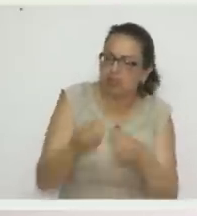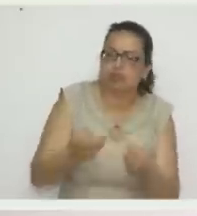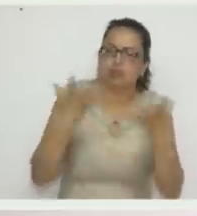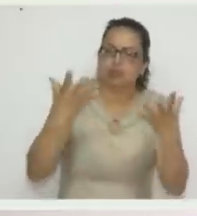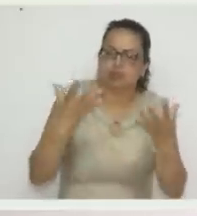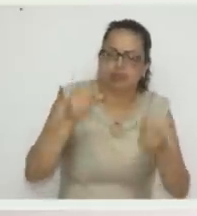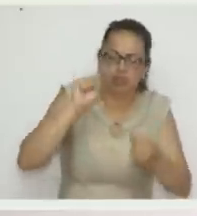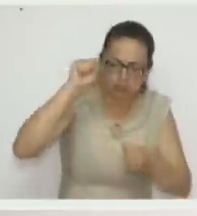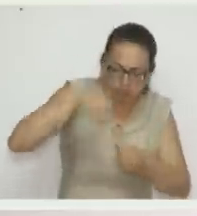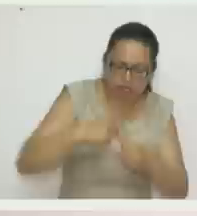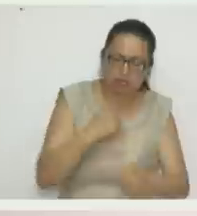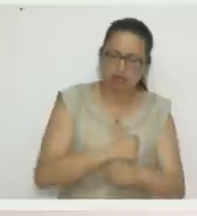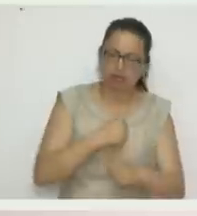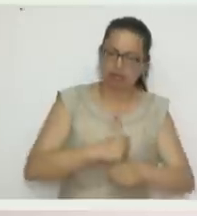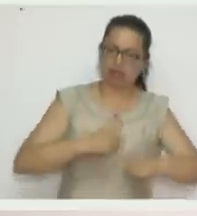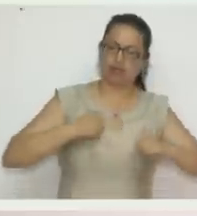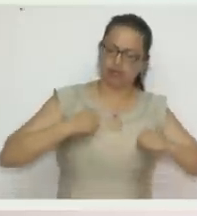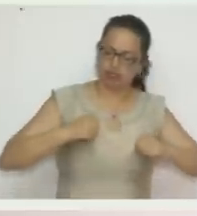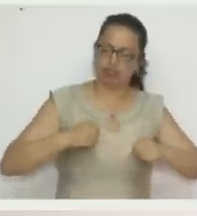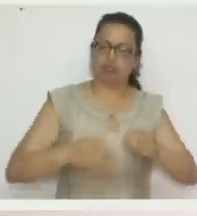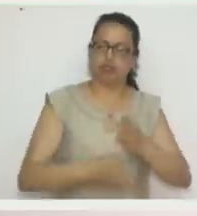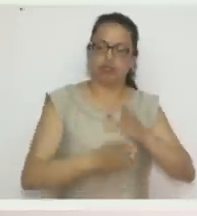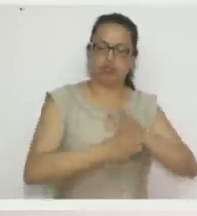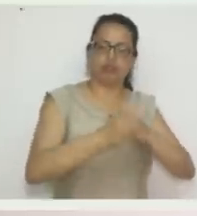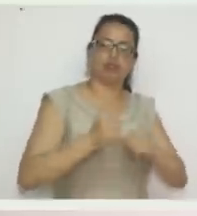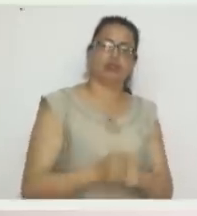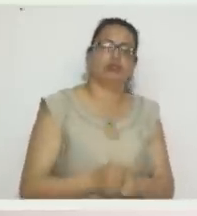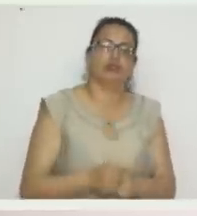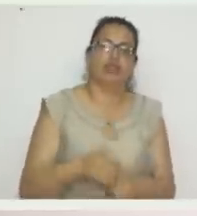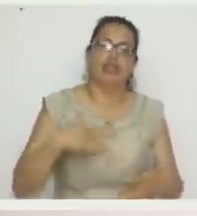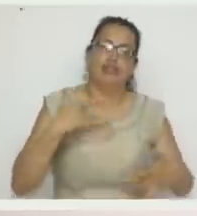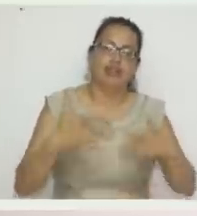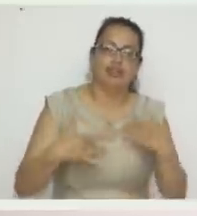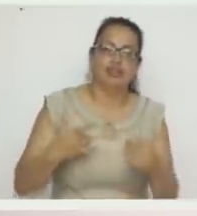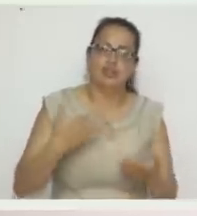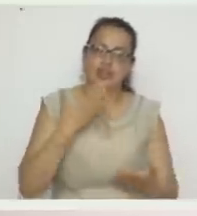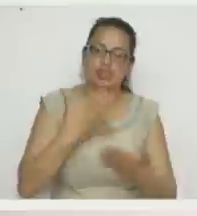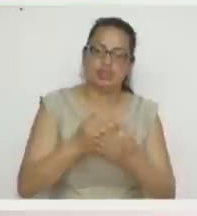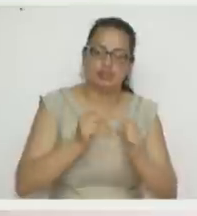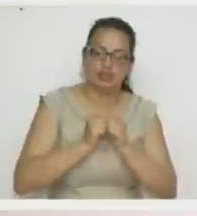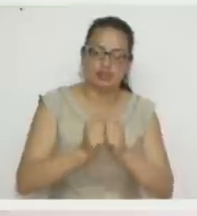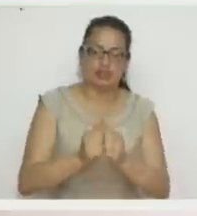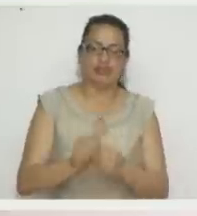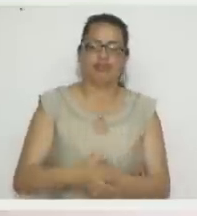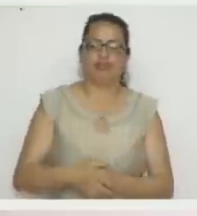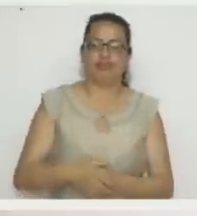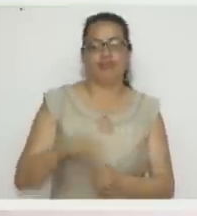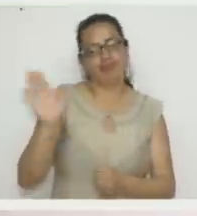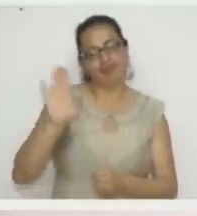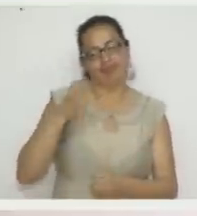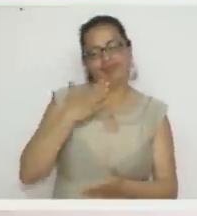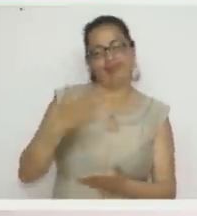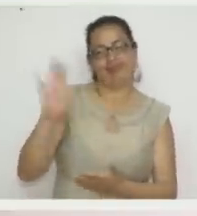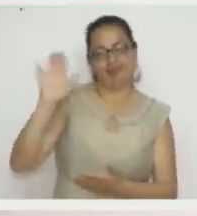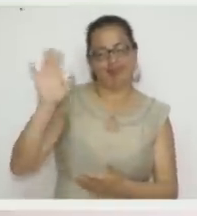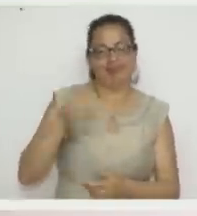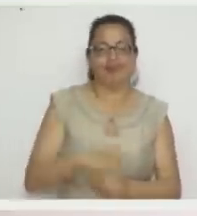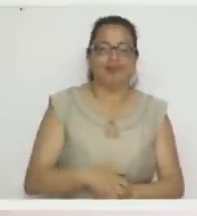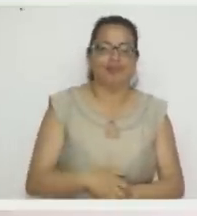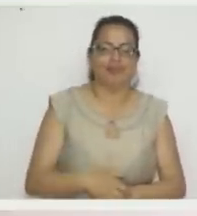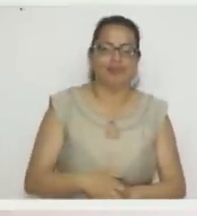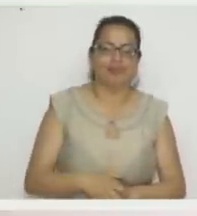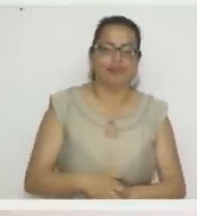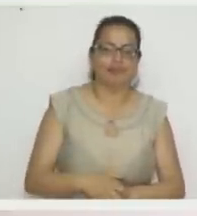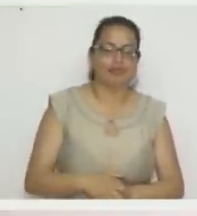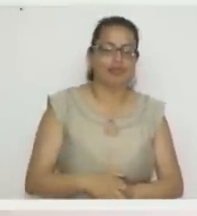esa energía viva y pendiente para salir adelante. La felicito, un abrazo y gracias por estar con nosotros. Muchas gracias. Bueno, muy amable.